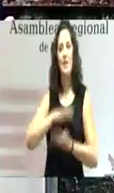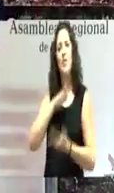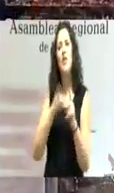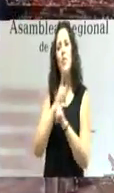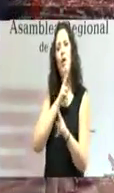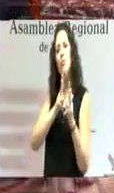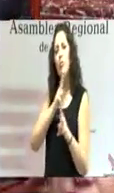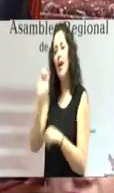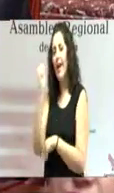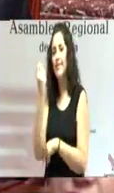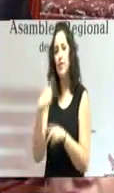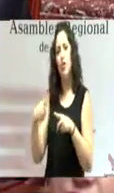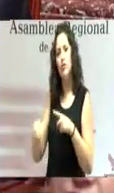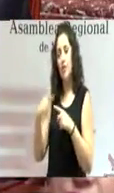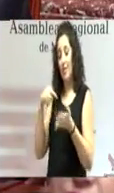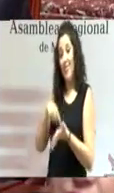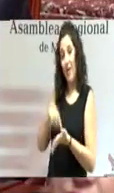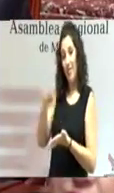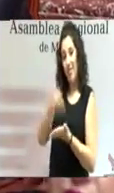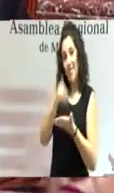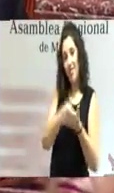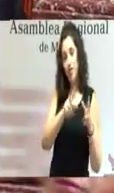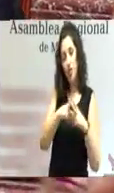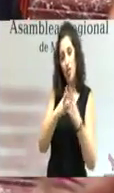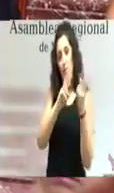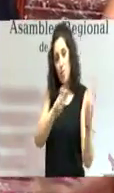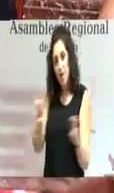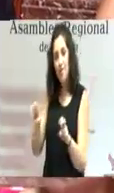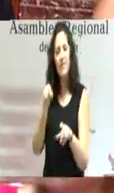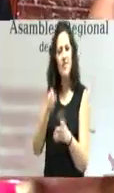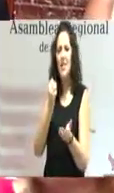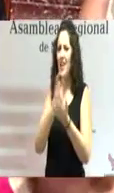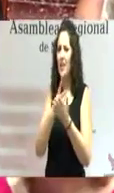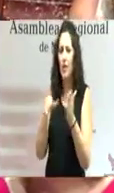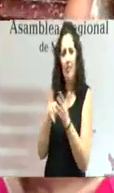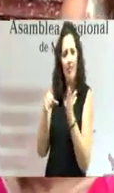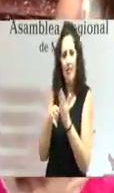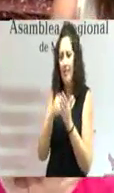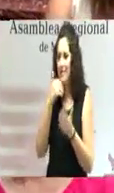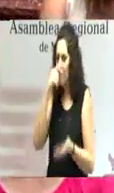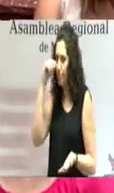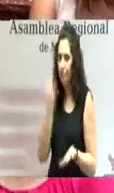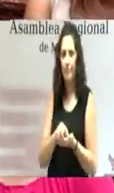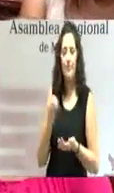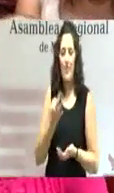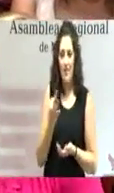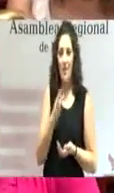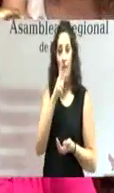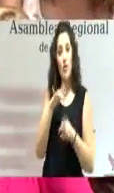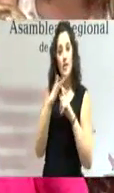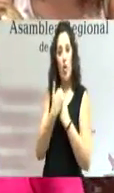con éxito a las nuevas demandas sociales es el reto más inmediato y es el momento de lograrlo.